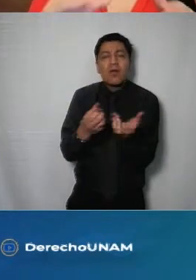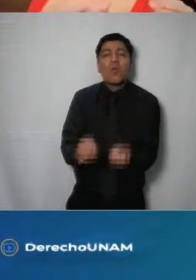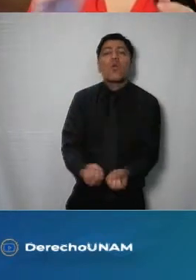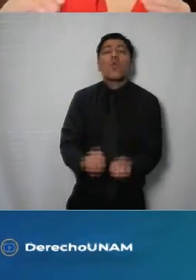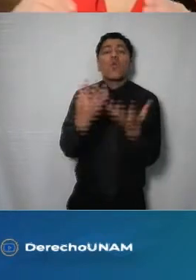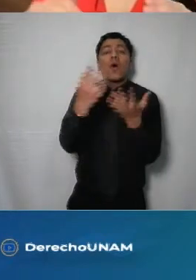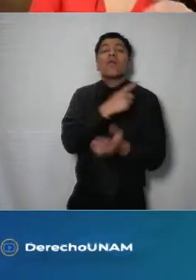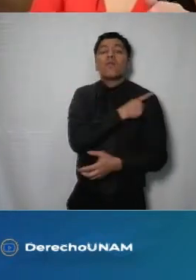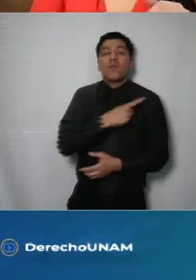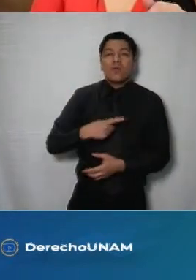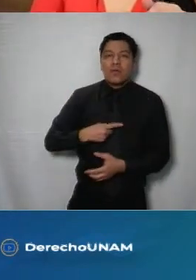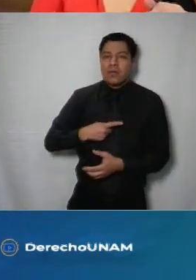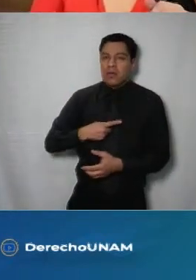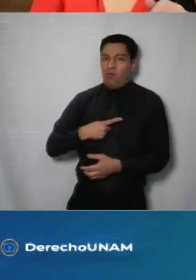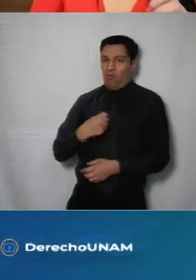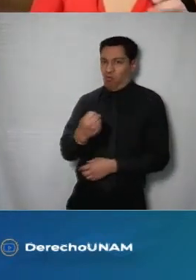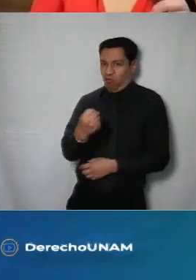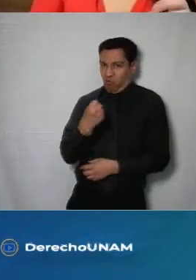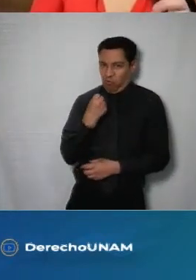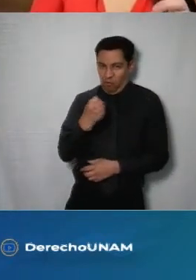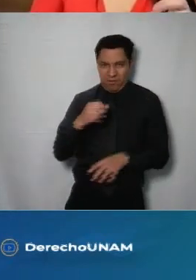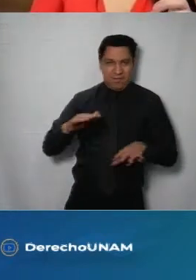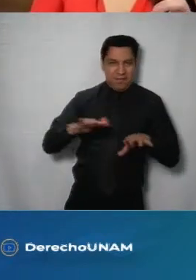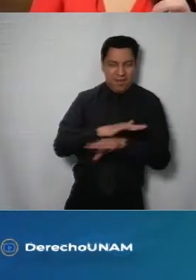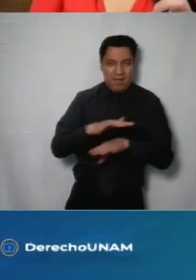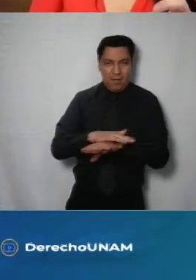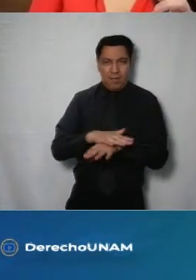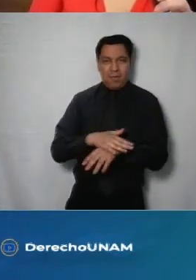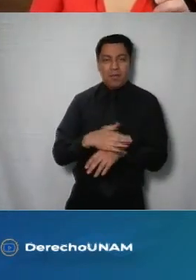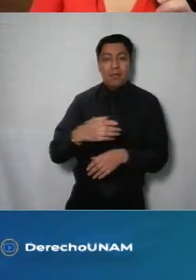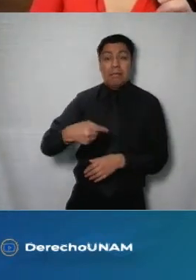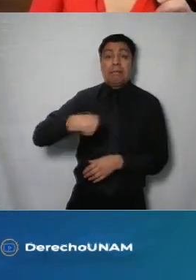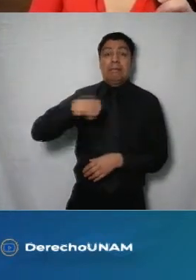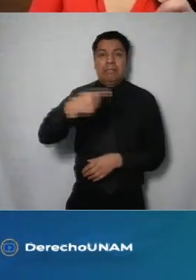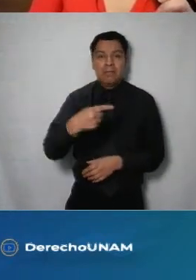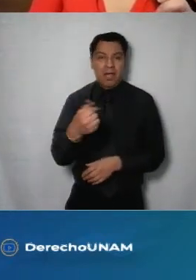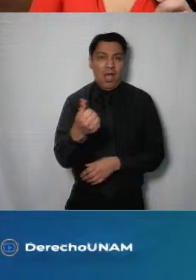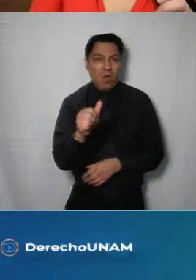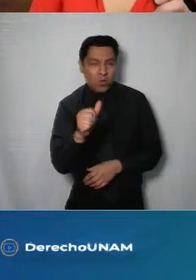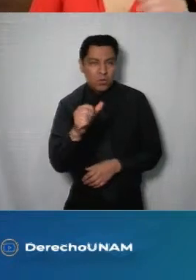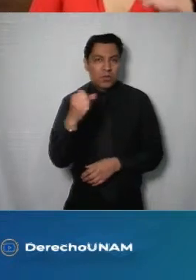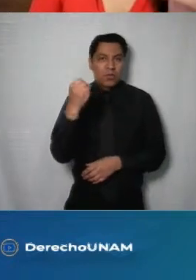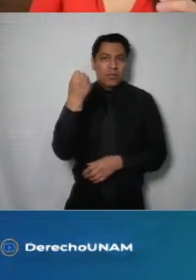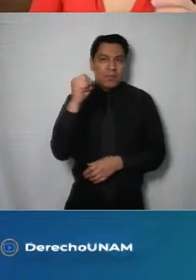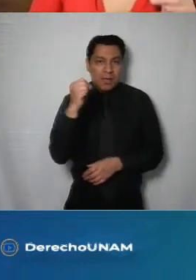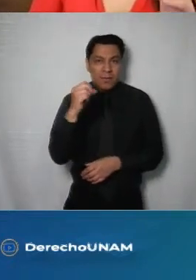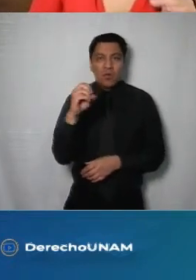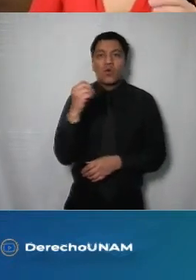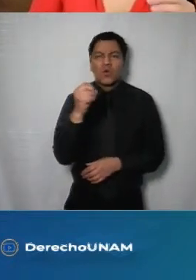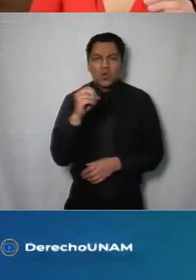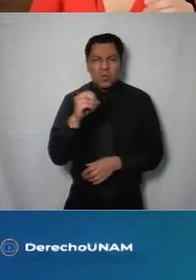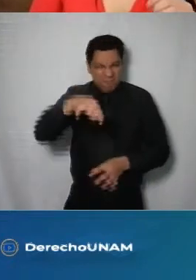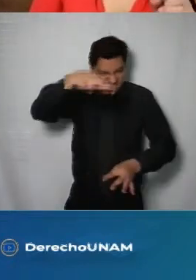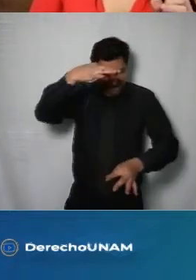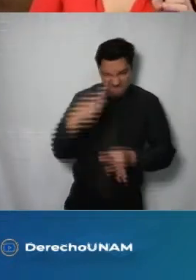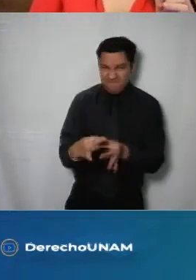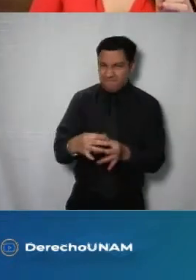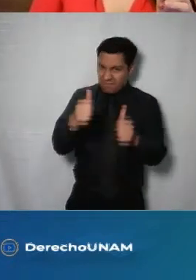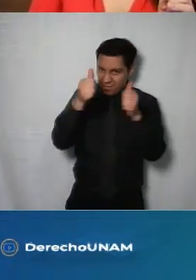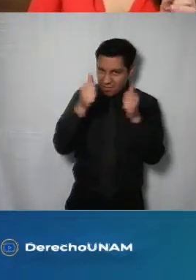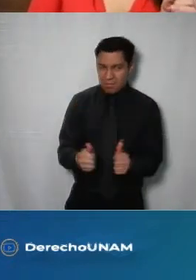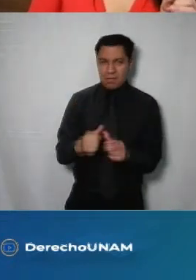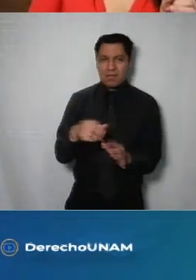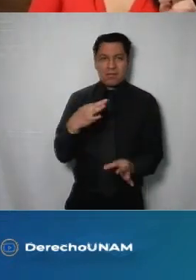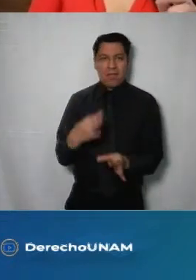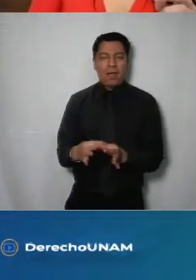así que se va a poner intenso digamos ya hacia agosto septiembre octubre de este año pero continuaremos trabajando por supuesto desde